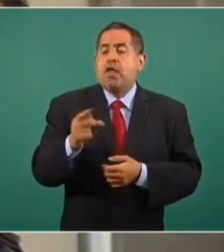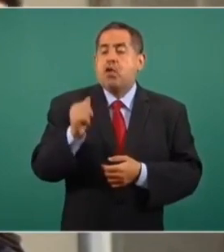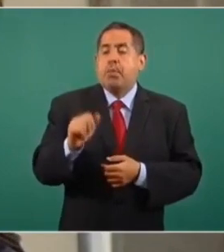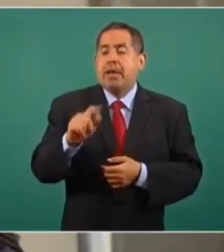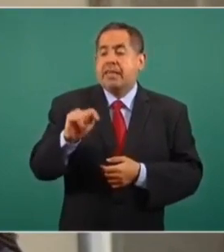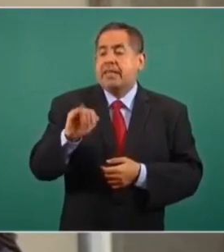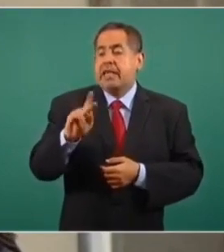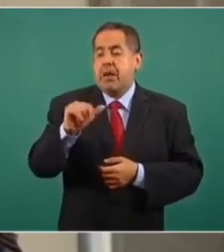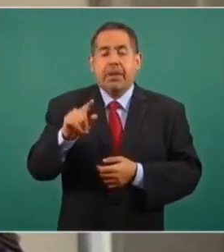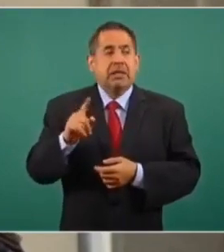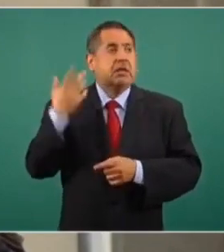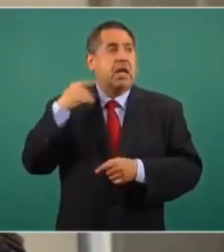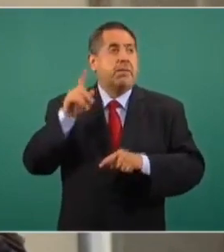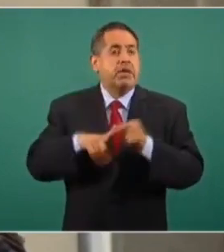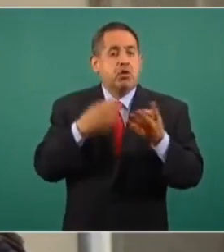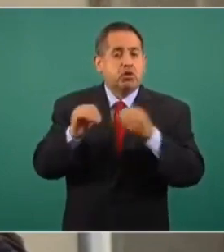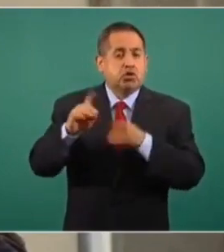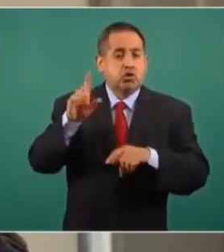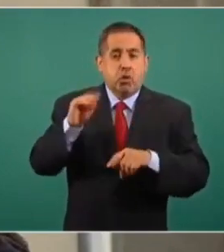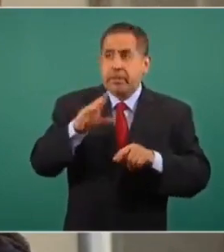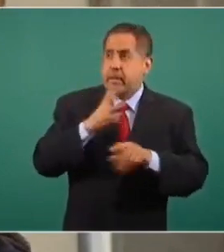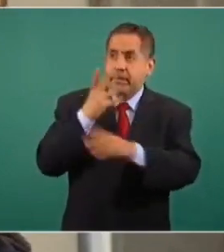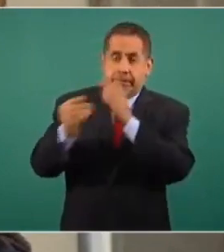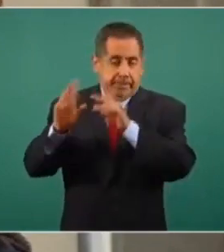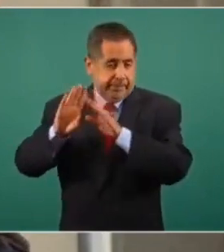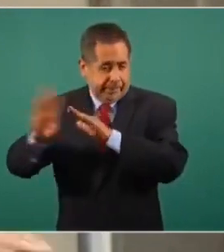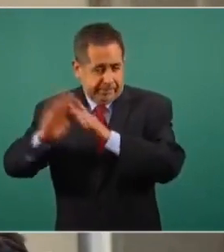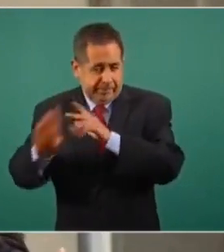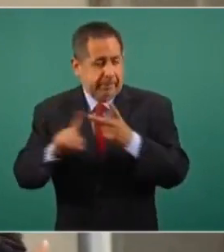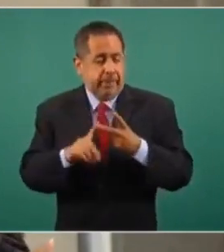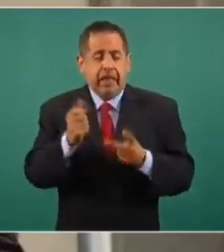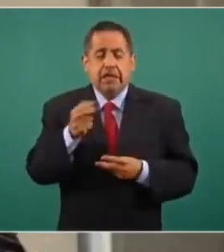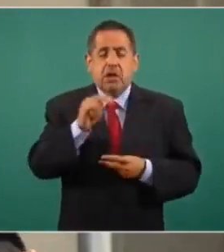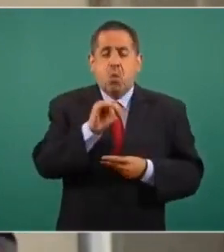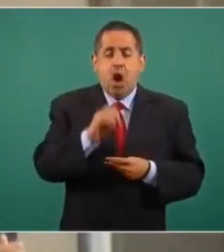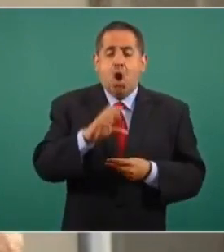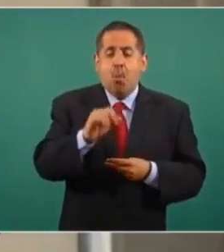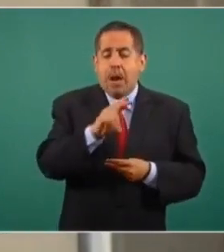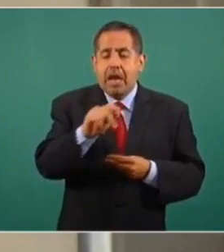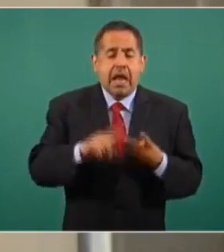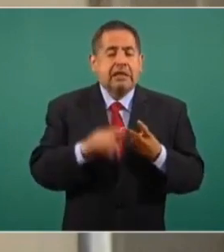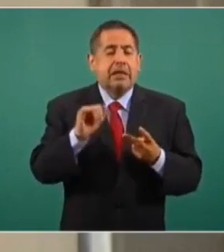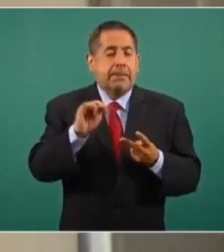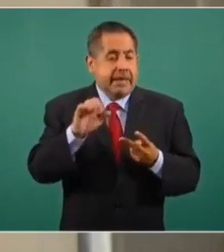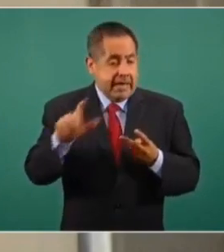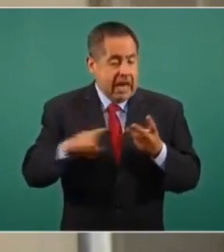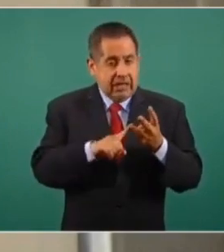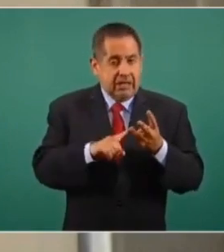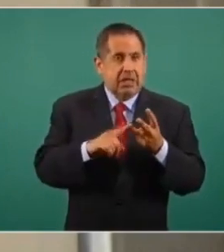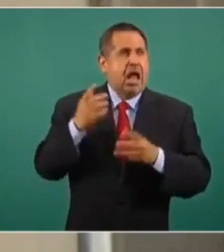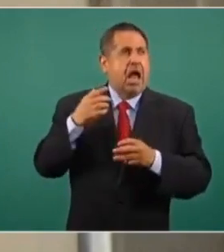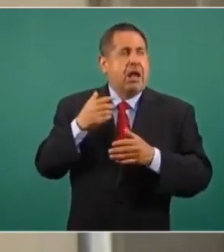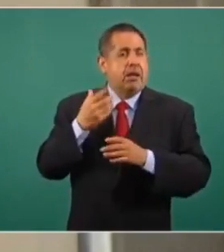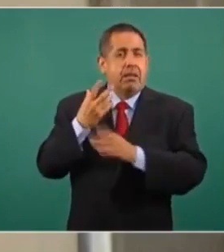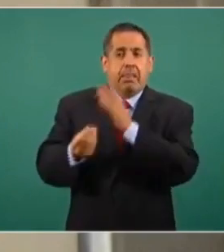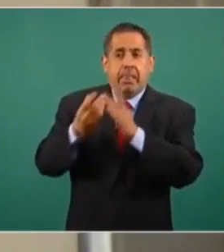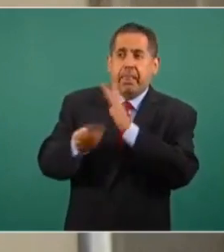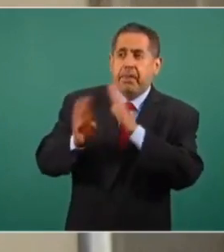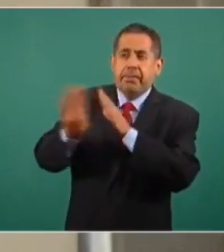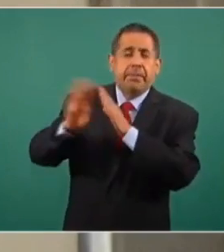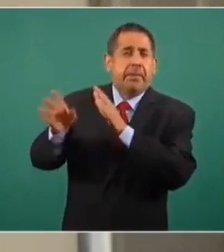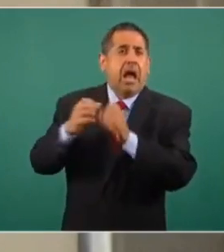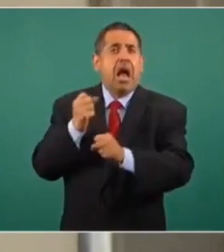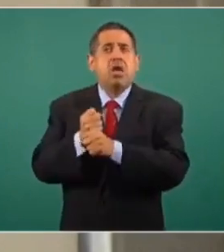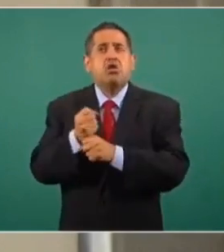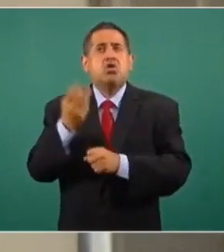fue desplazada en 1990, gente de San Miguel y San Juan Copala que fueron desplazados en 2010,